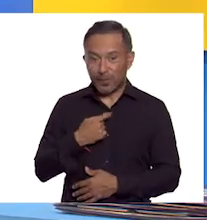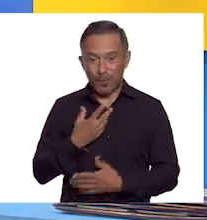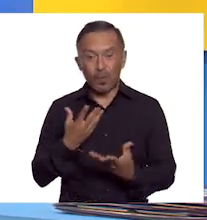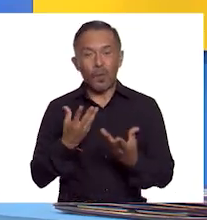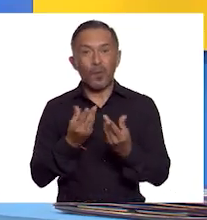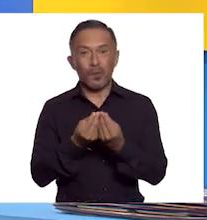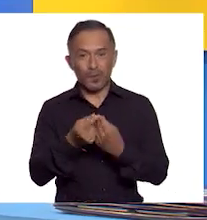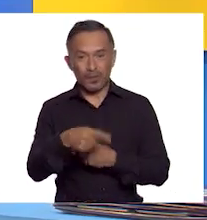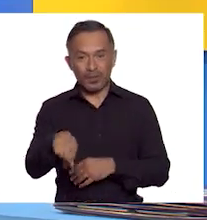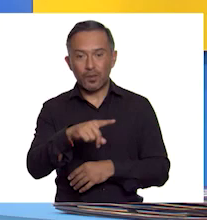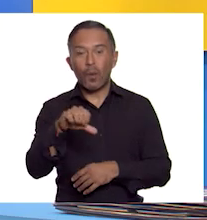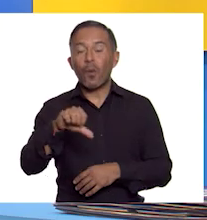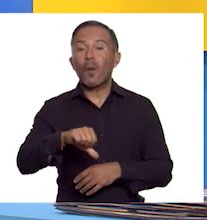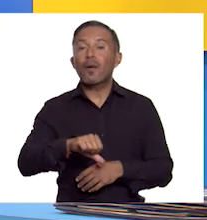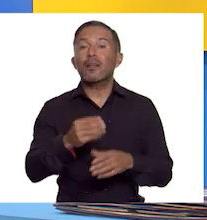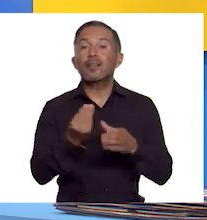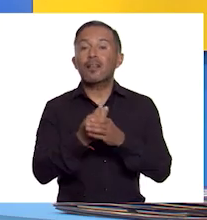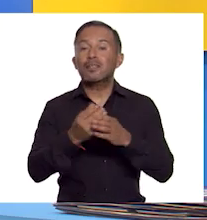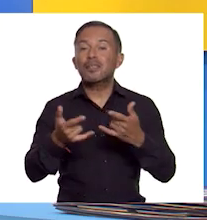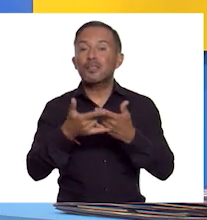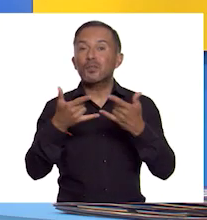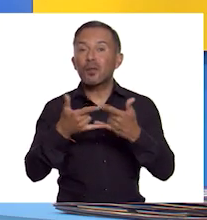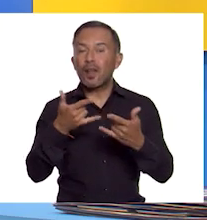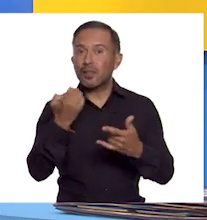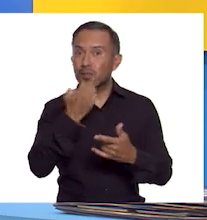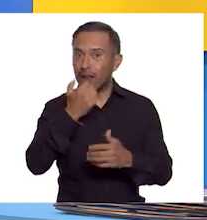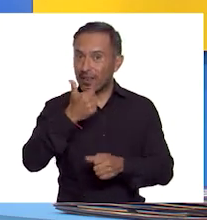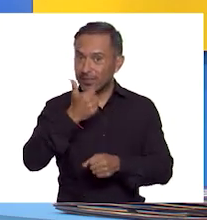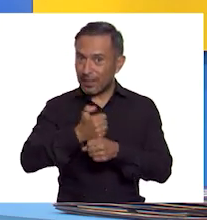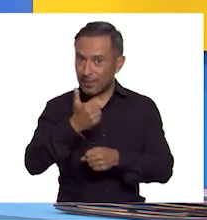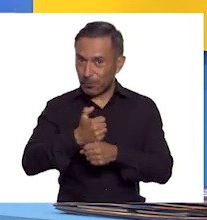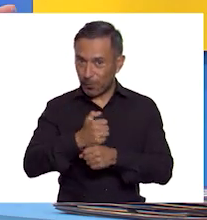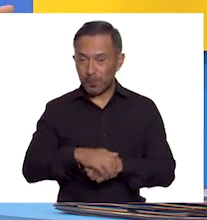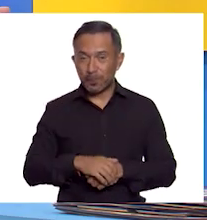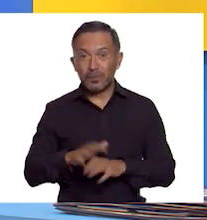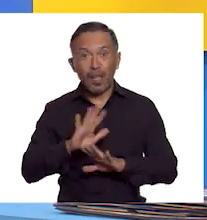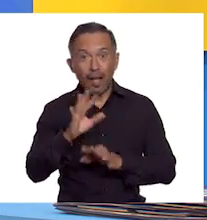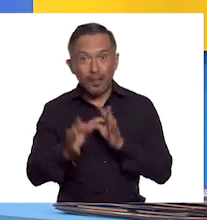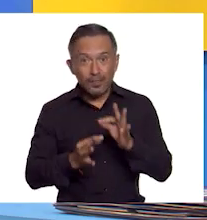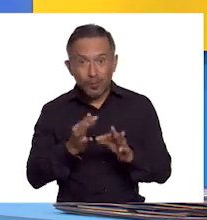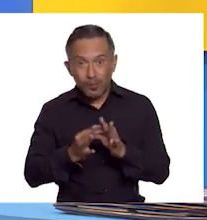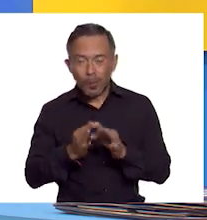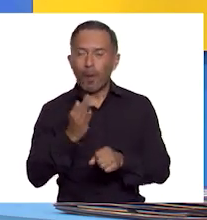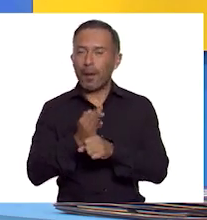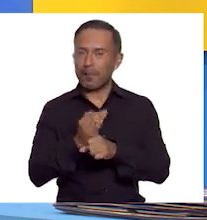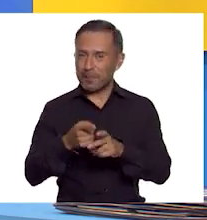en esta clase de Historia de sexto grado. ¿Ya están listos? ¡Comenzamos!